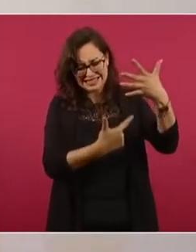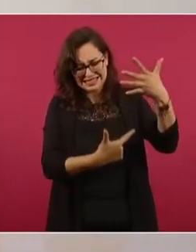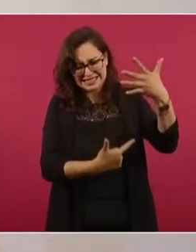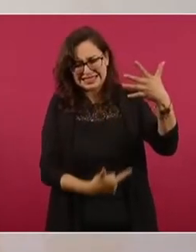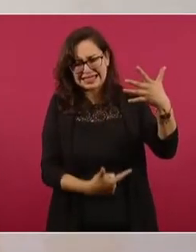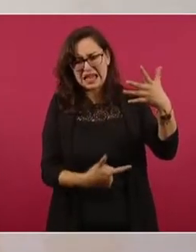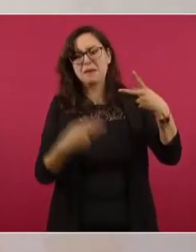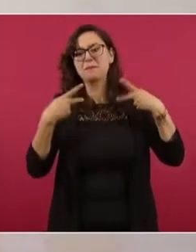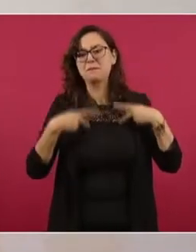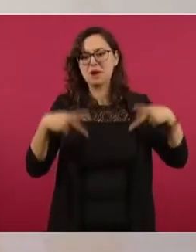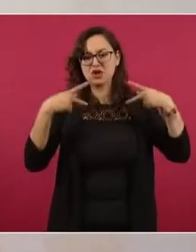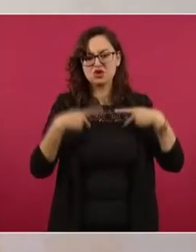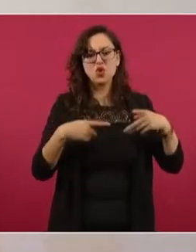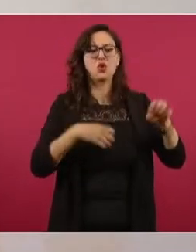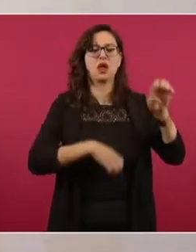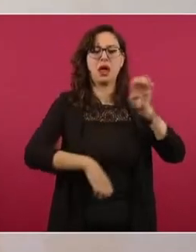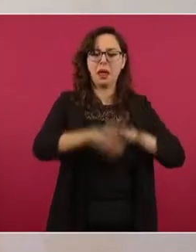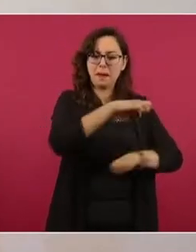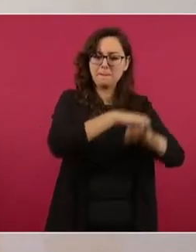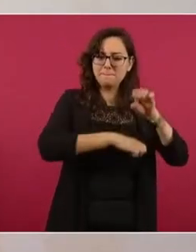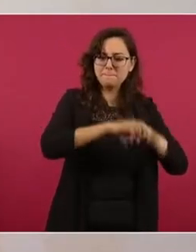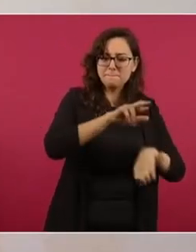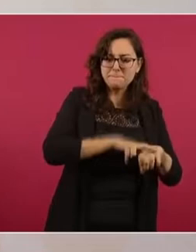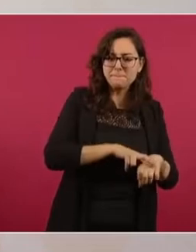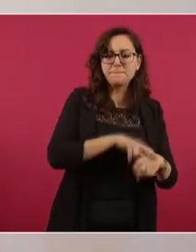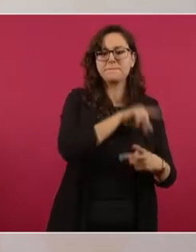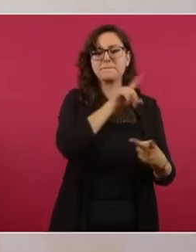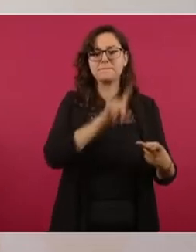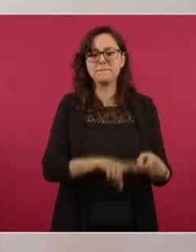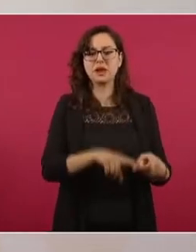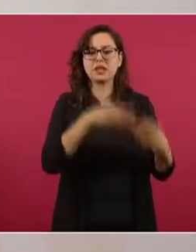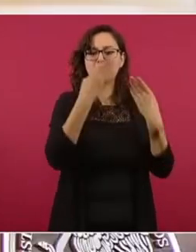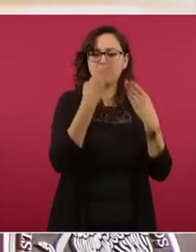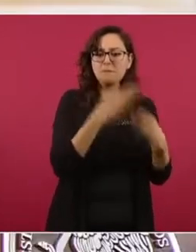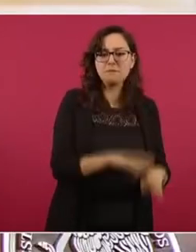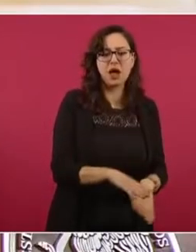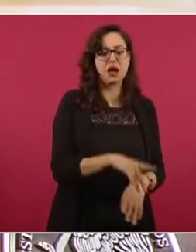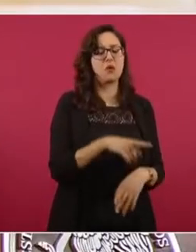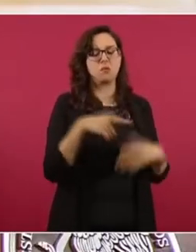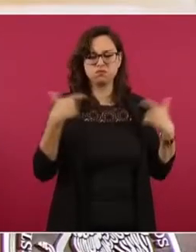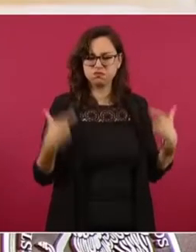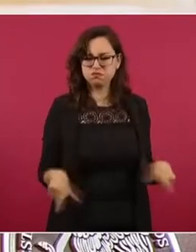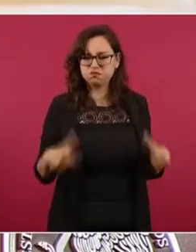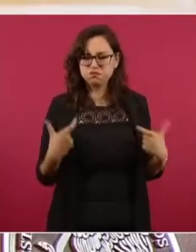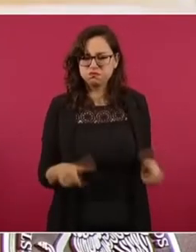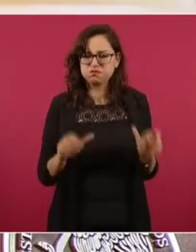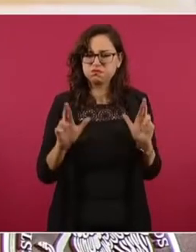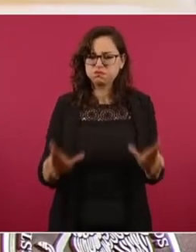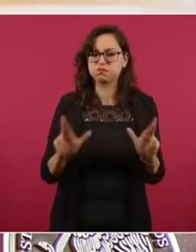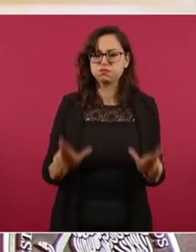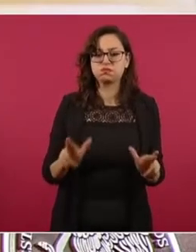de las empresas, de los bancos que no pagaban impuestos.